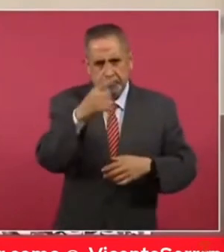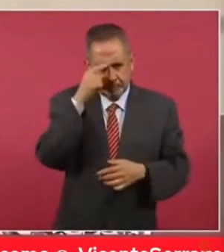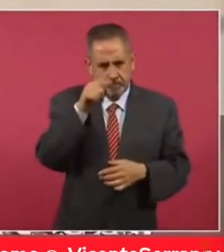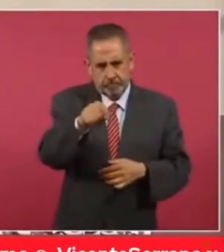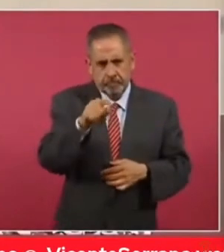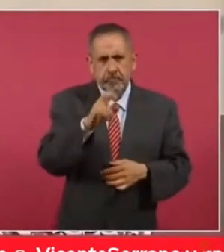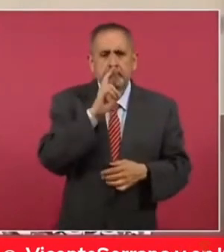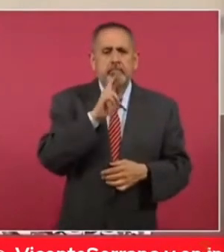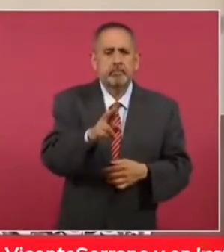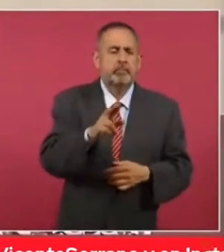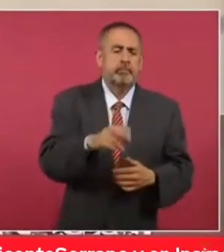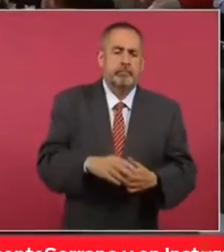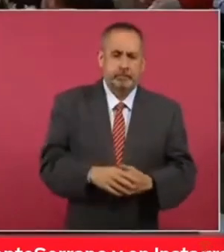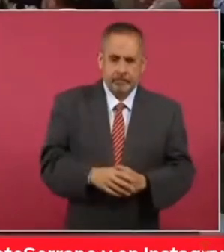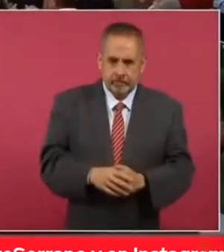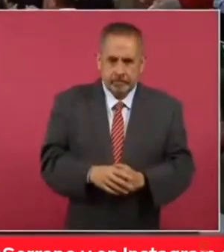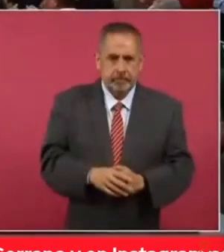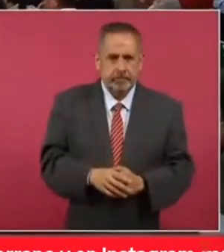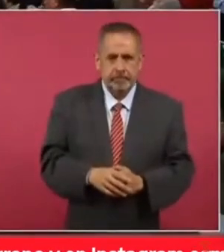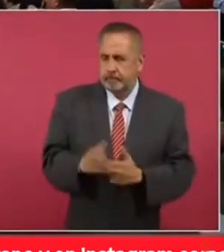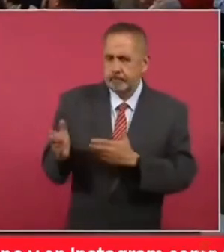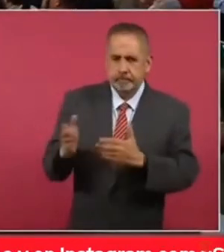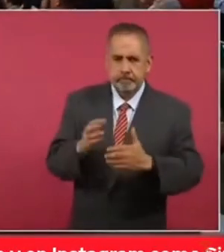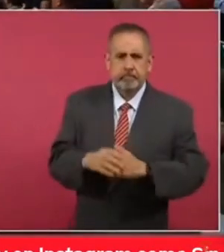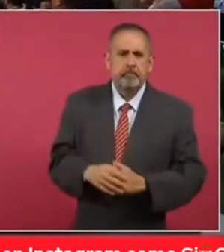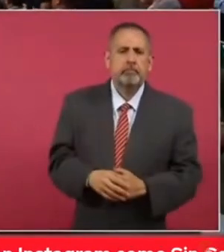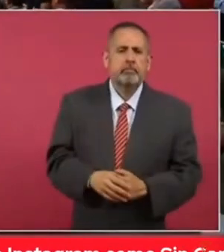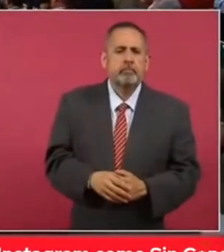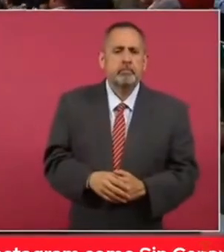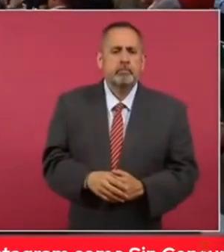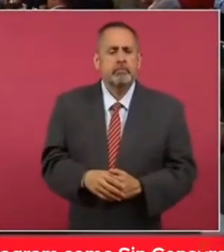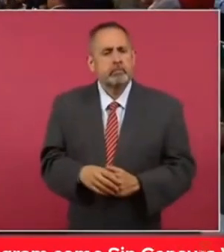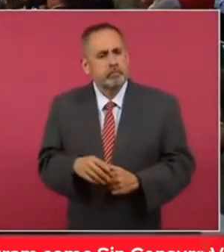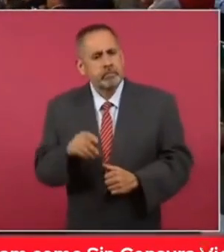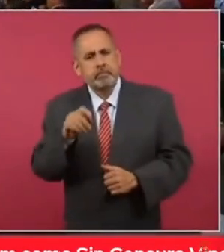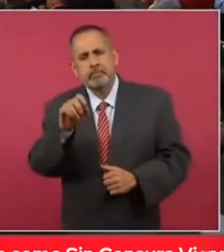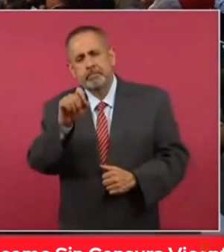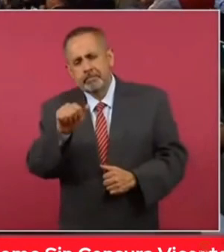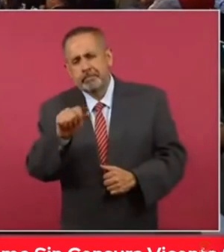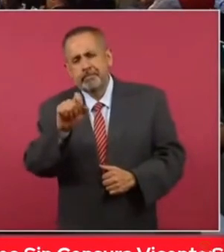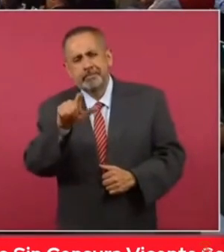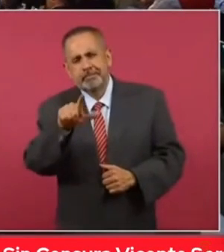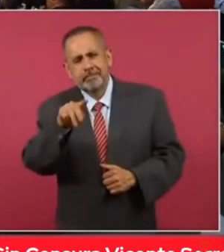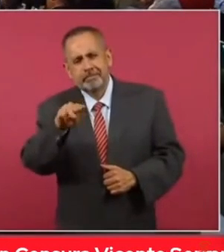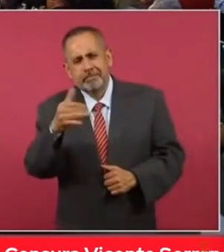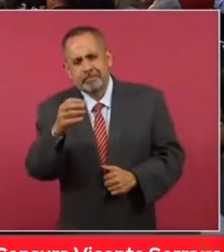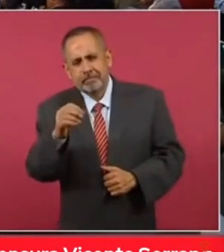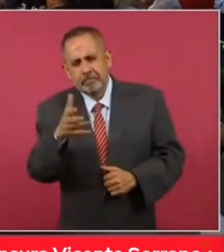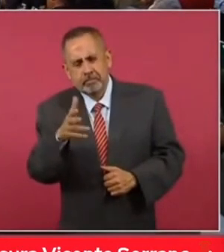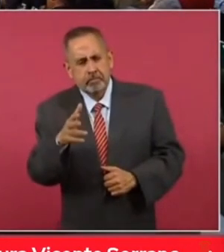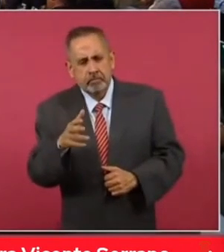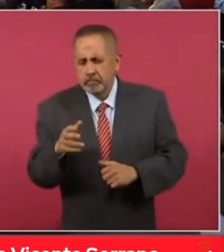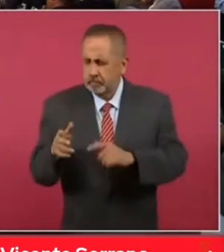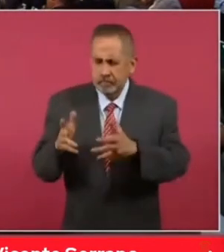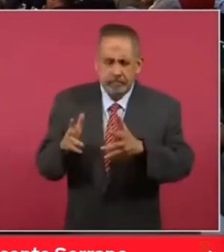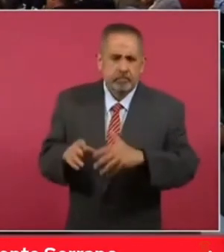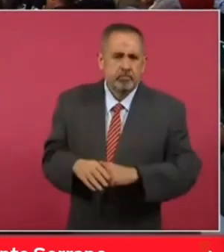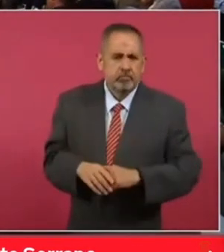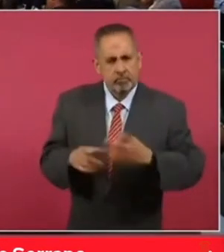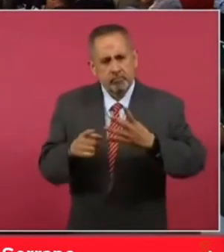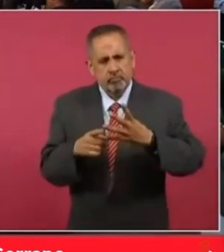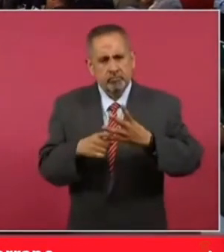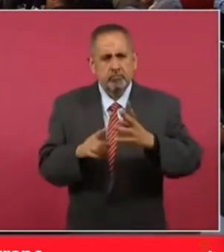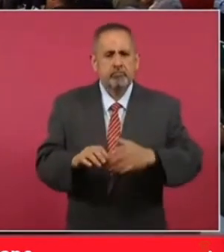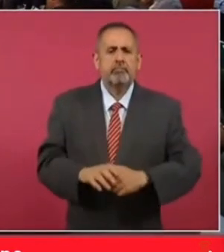para contestar tu pregunta. Y ahora sí. ¿Sería, presidente, veintiséis, veintisiete de mayo todavía? Pues por ahí. Sí, la cuarta.